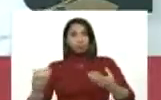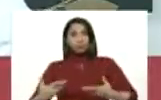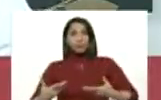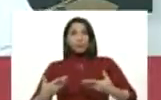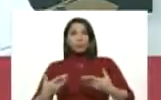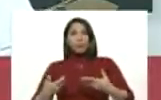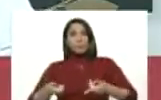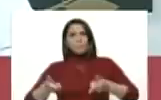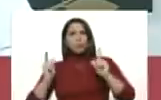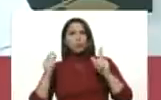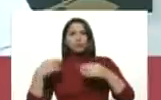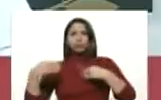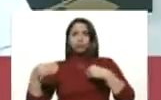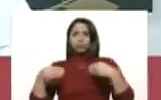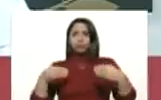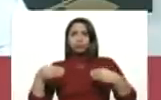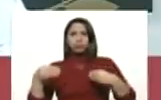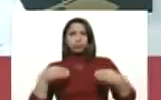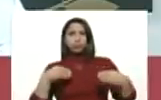flexibilización.